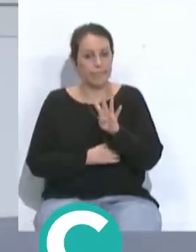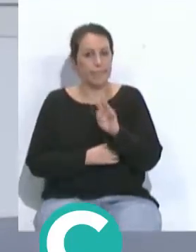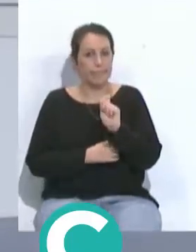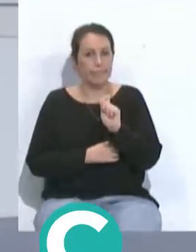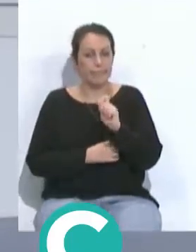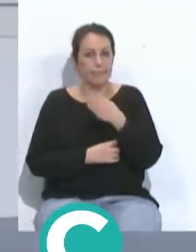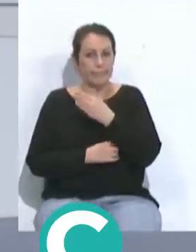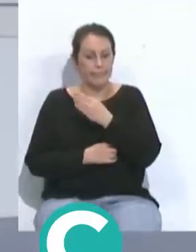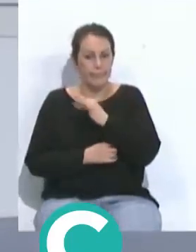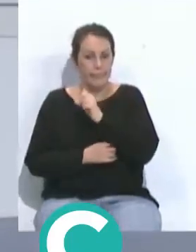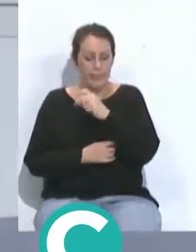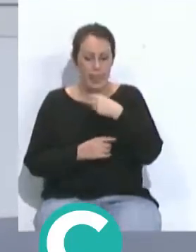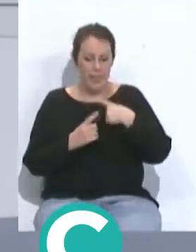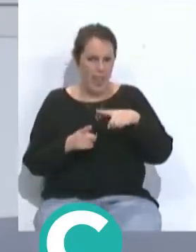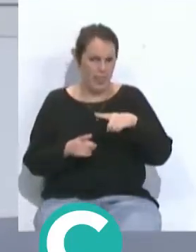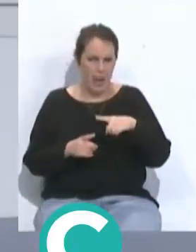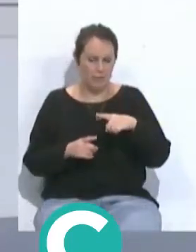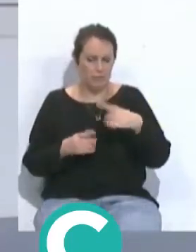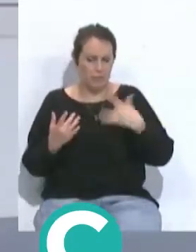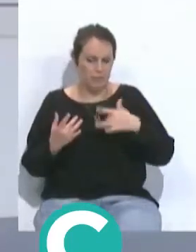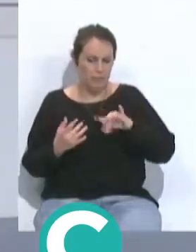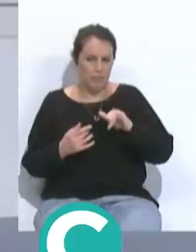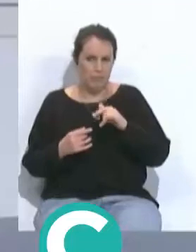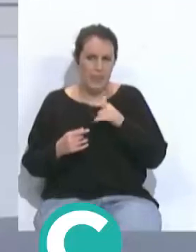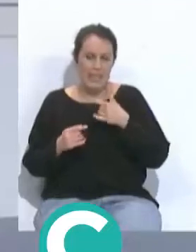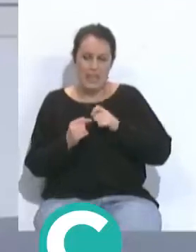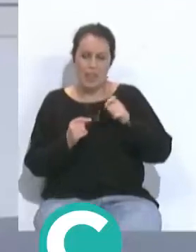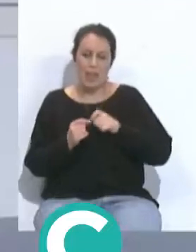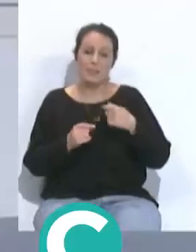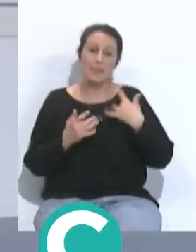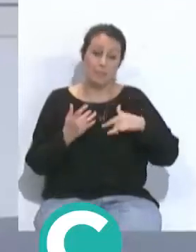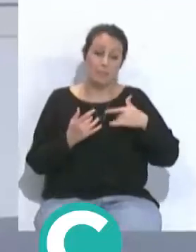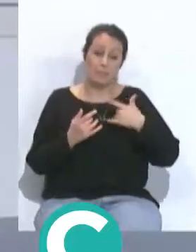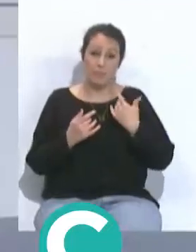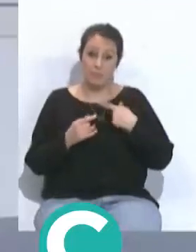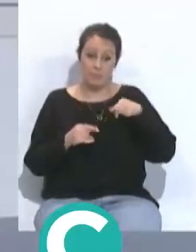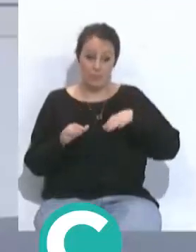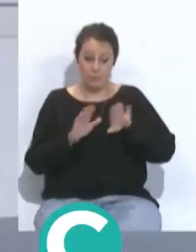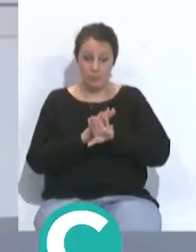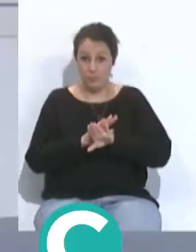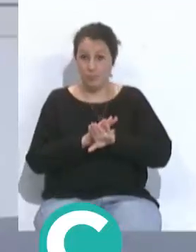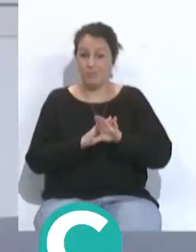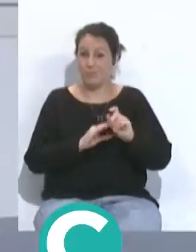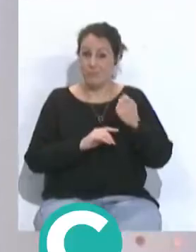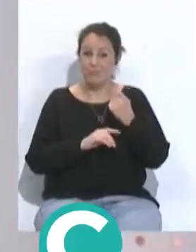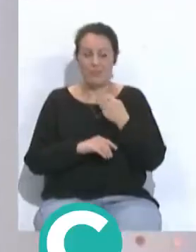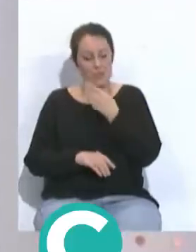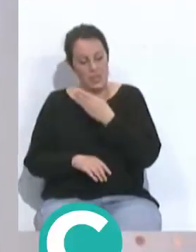puntos del Betis con lo cual el Sevilla tiene margen todavía con lo cual que gane el Sevilla esta noche y el Betis ya tendrá tiempo para hacer las cosas